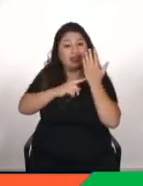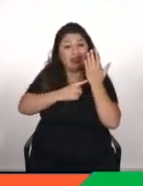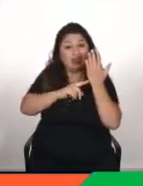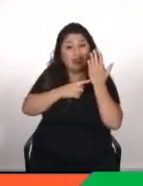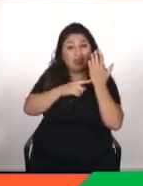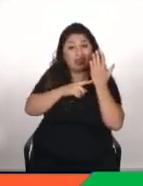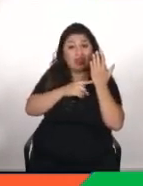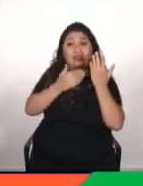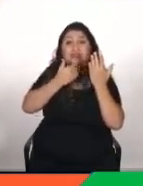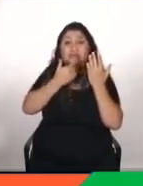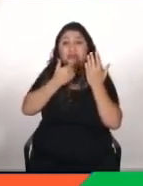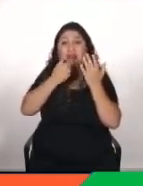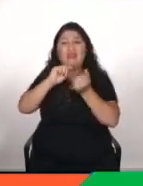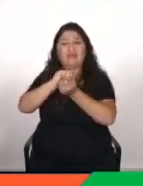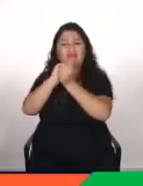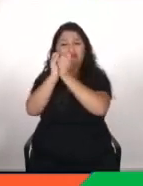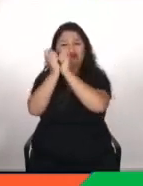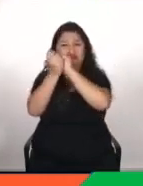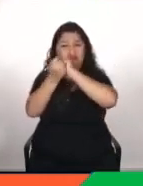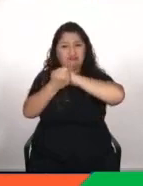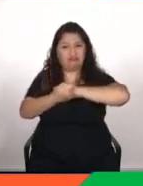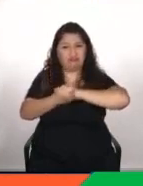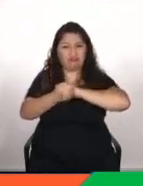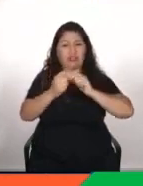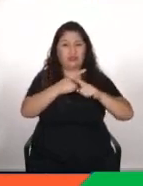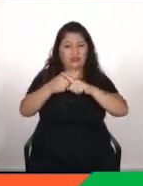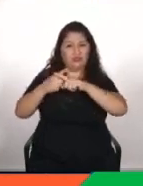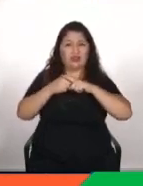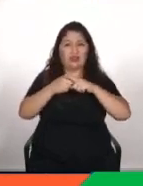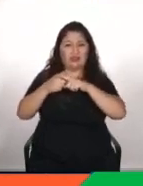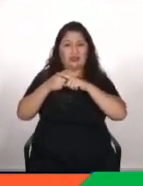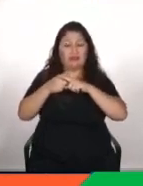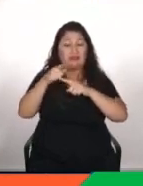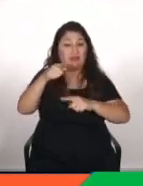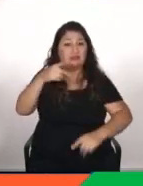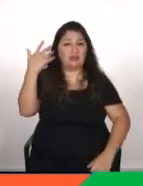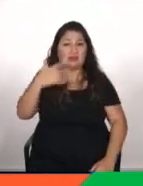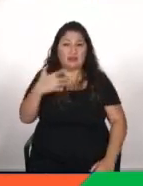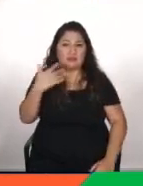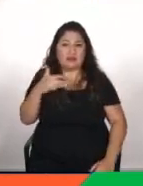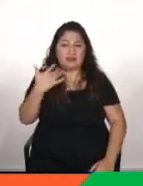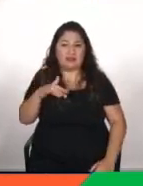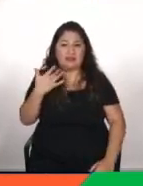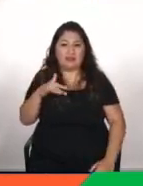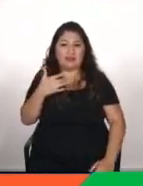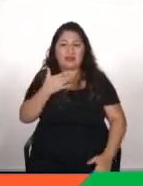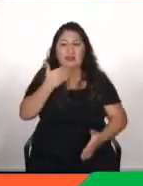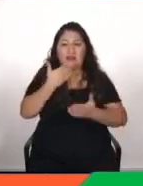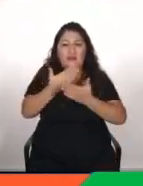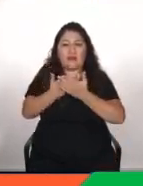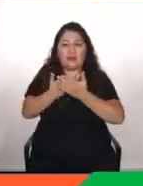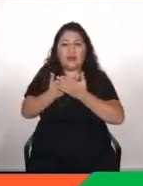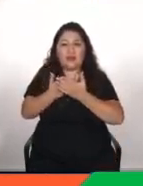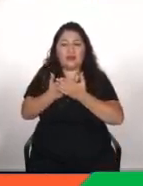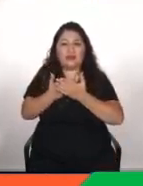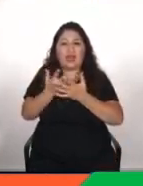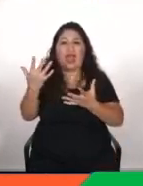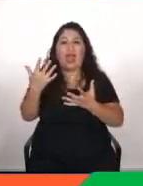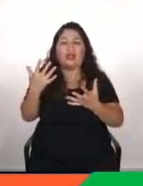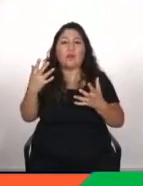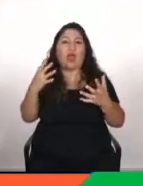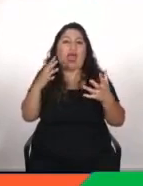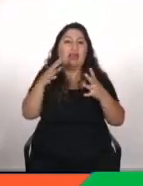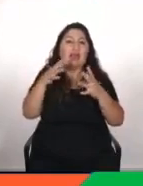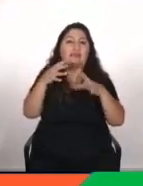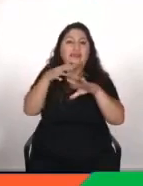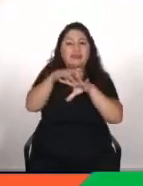nuestras sociedades y ese sí creo que es un aspecto que habría que tener en cuenta a la hora de poder adaptarnos a estos posibles cambios porque hay cambios que te pueden